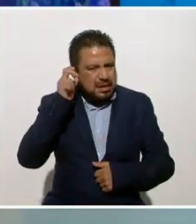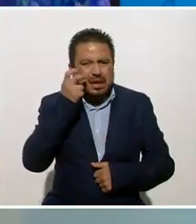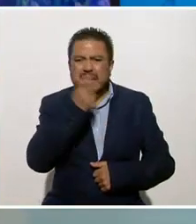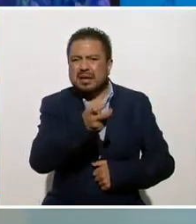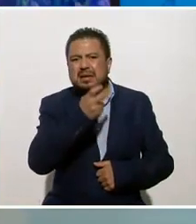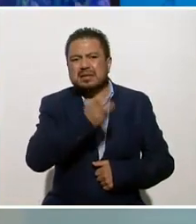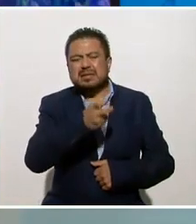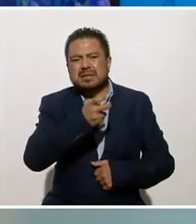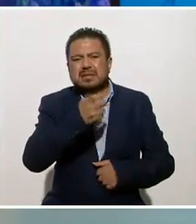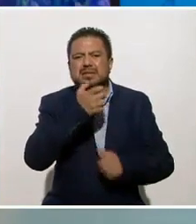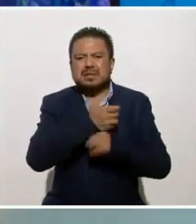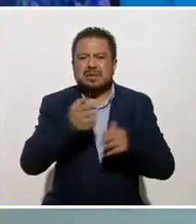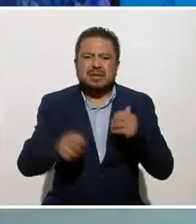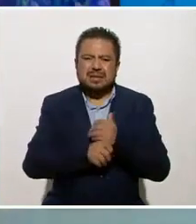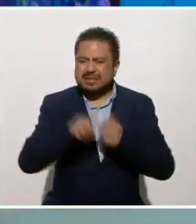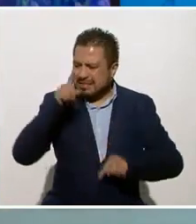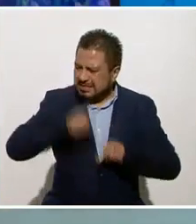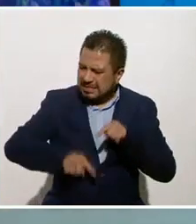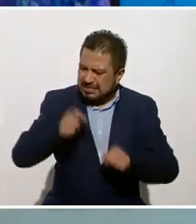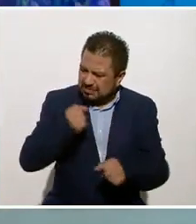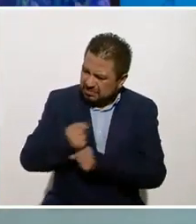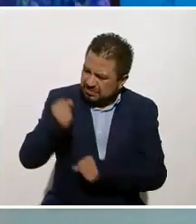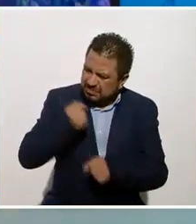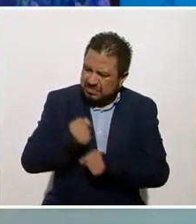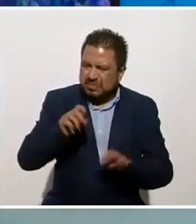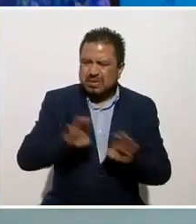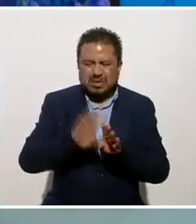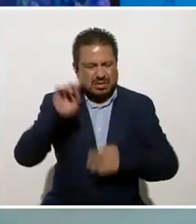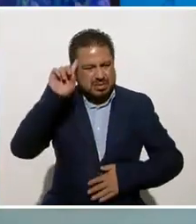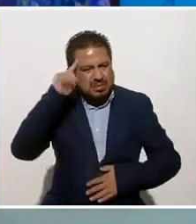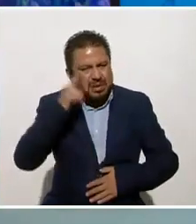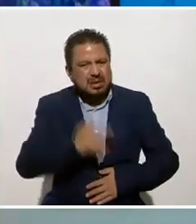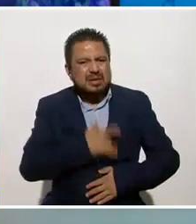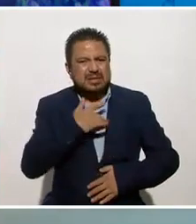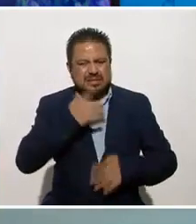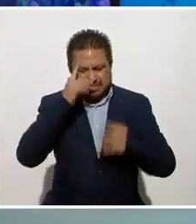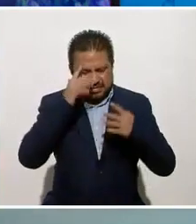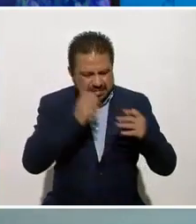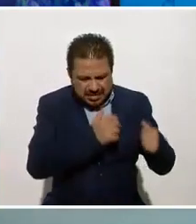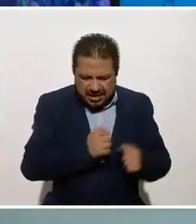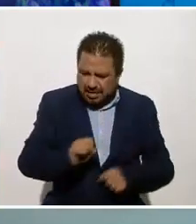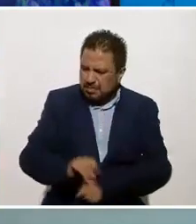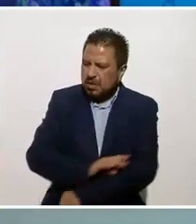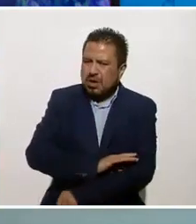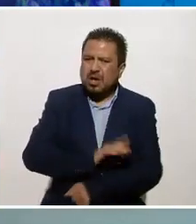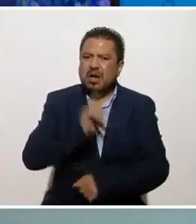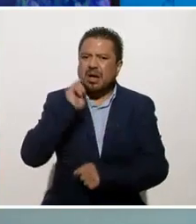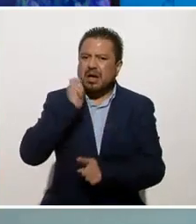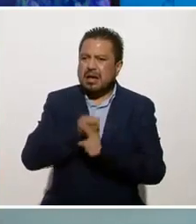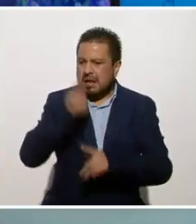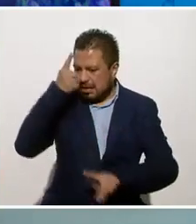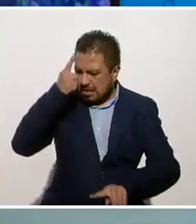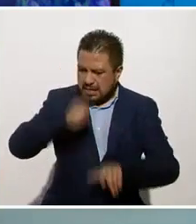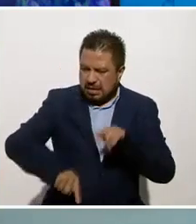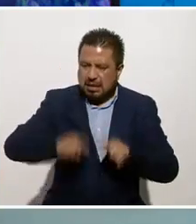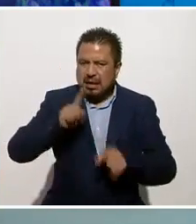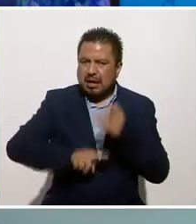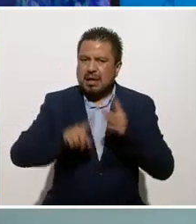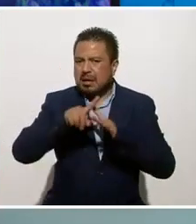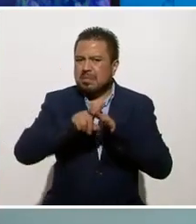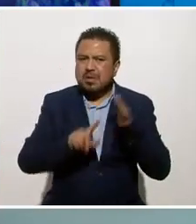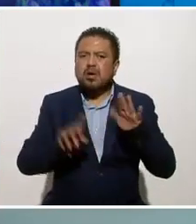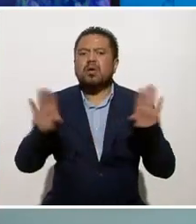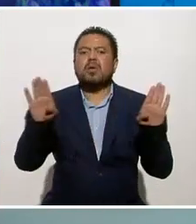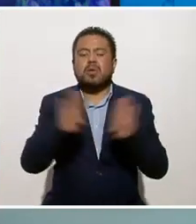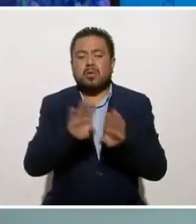situaciones desgarradoras de violencia, de enojo, de frustración, de emociones que se desbordan, ¿cómo podemos